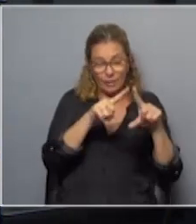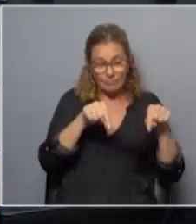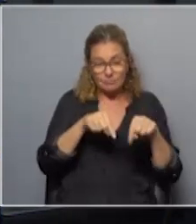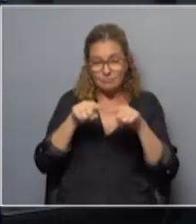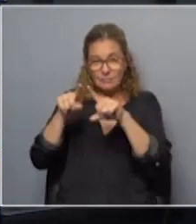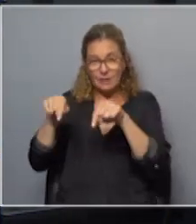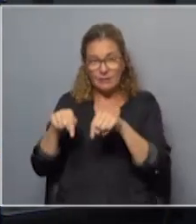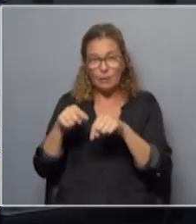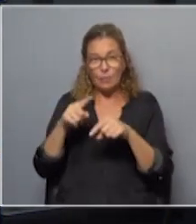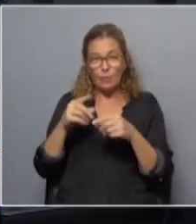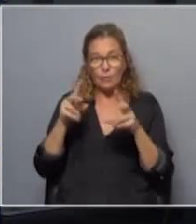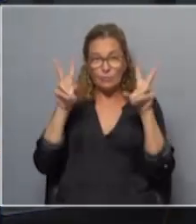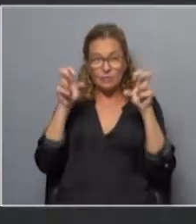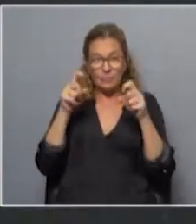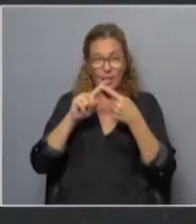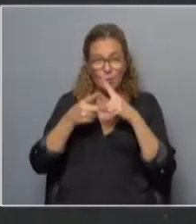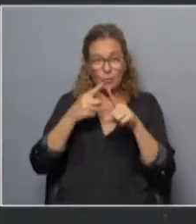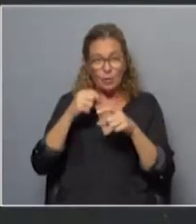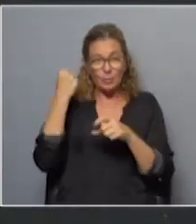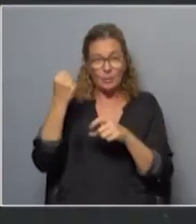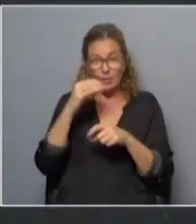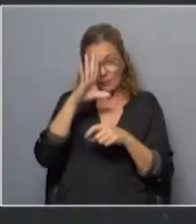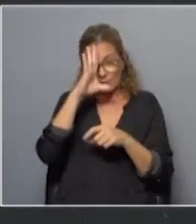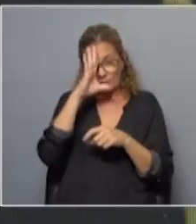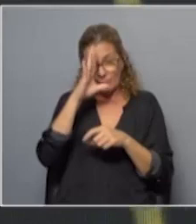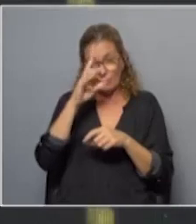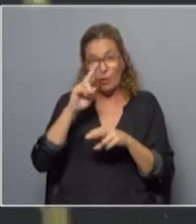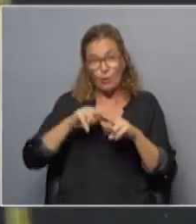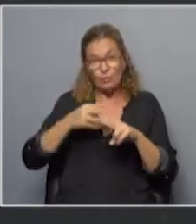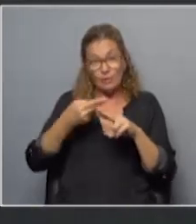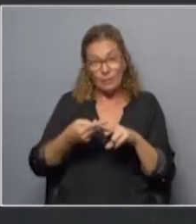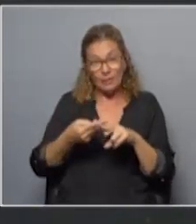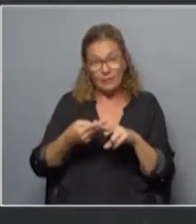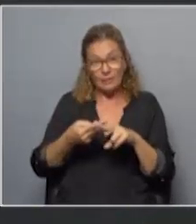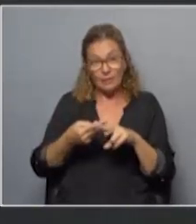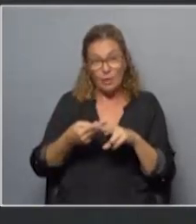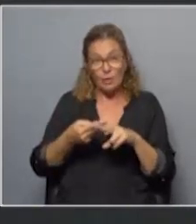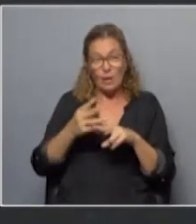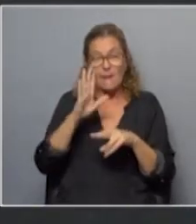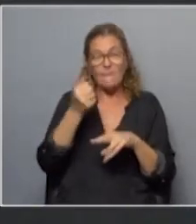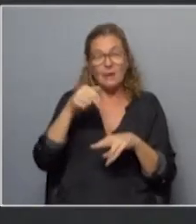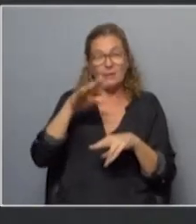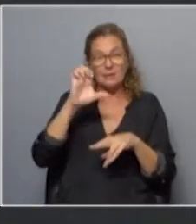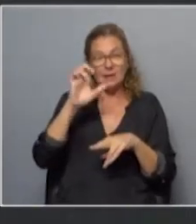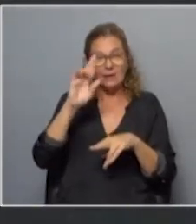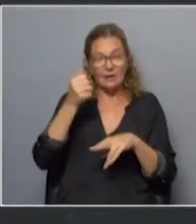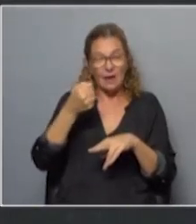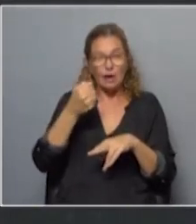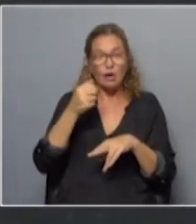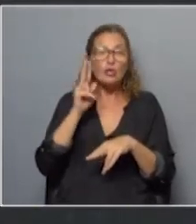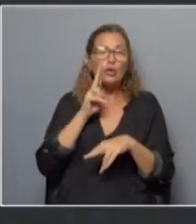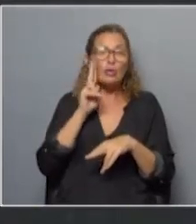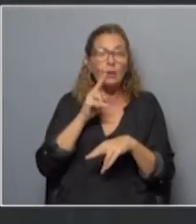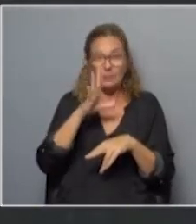como es un tema de discusión muy importante y después en febrero volvimos a ver eso con la pantera rosa que también tuvimos que